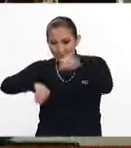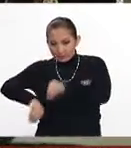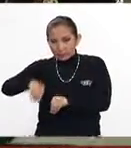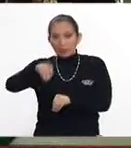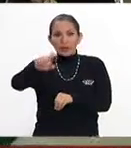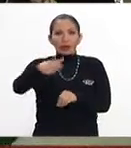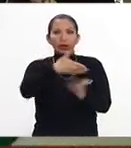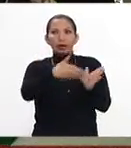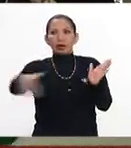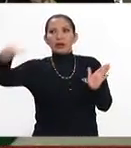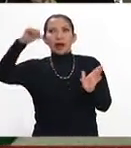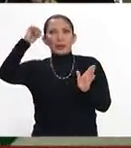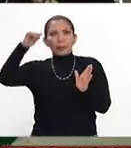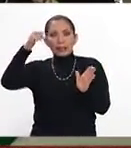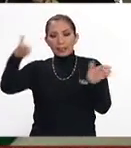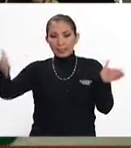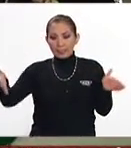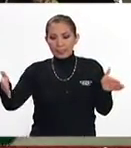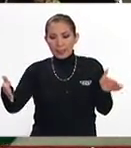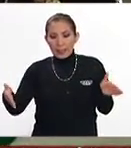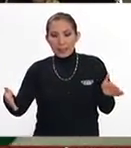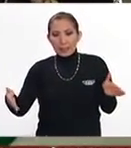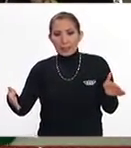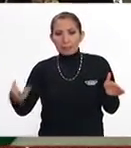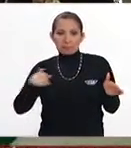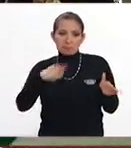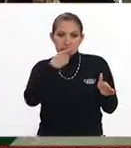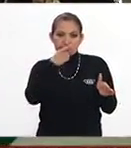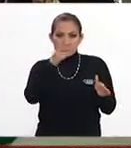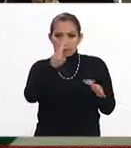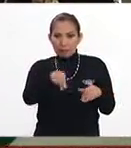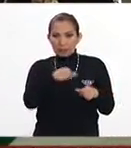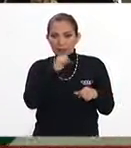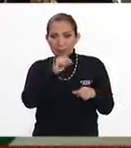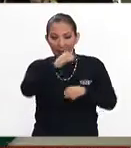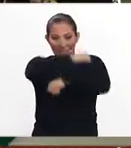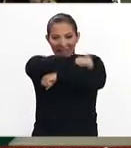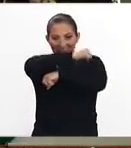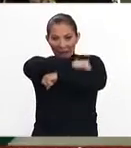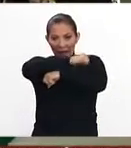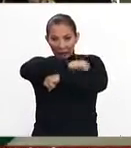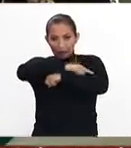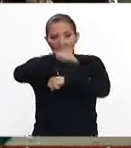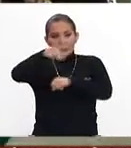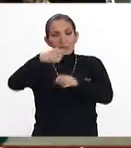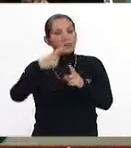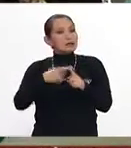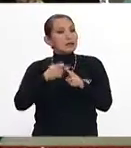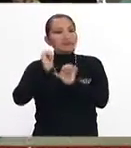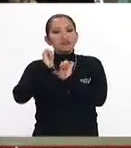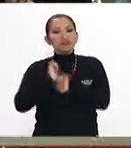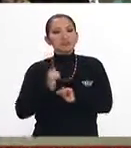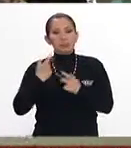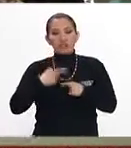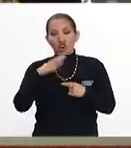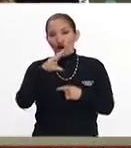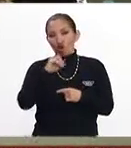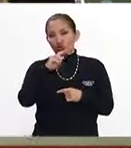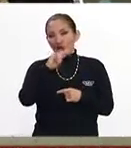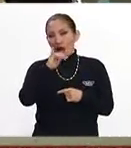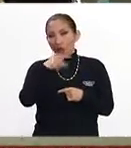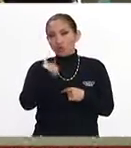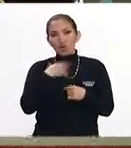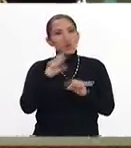aquí al mes de abril, pero debo decirte que además estas ventanillas las atiende el personal del consulado.